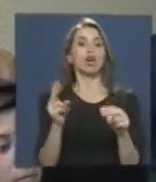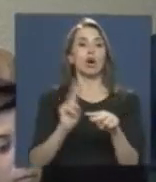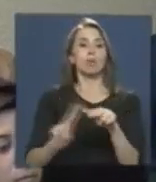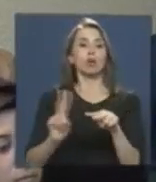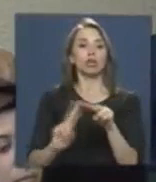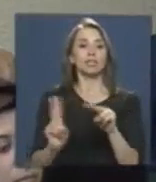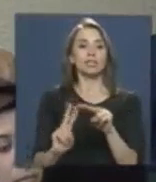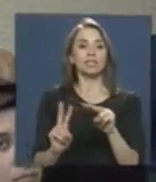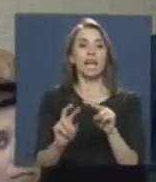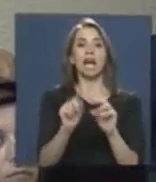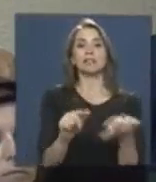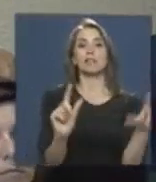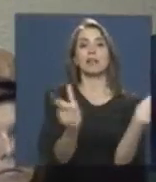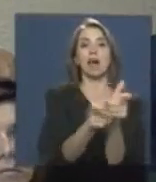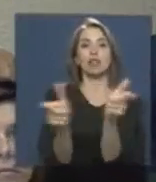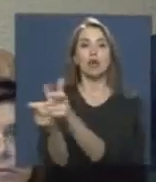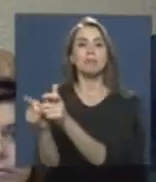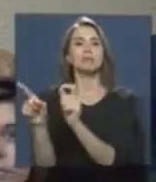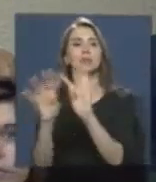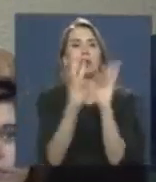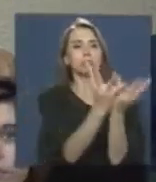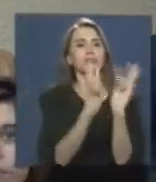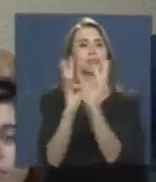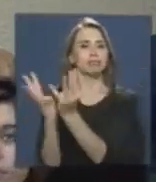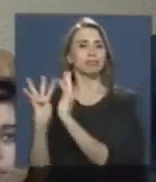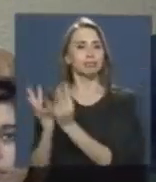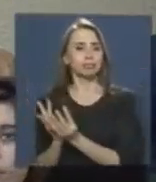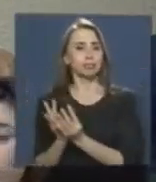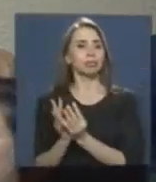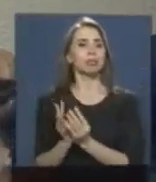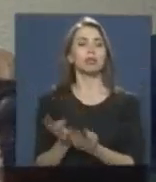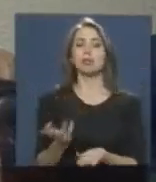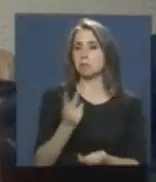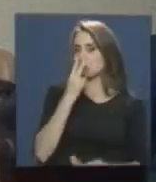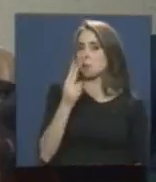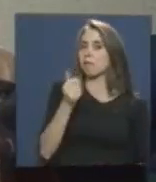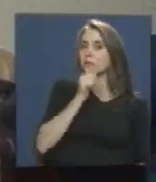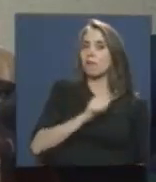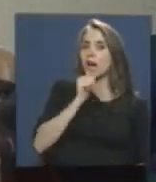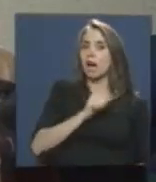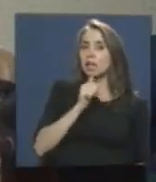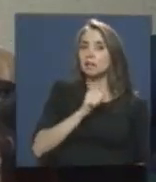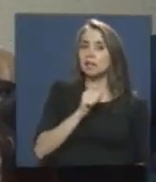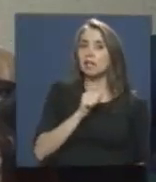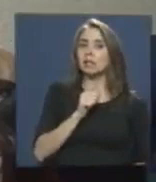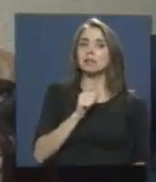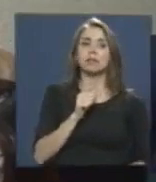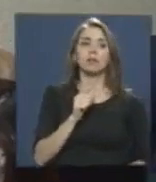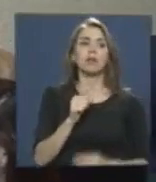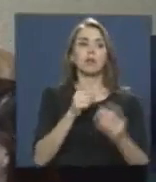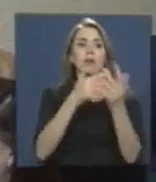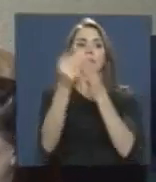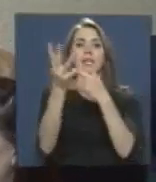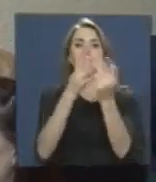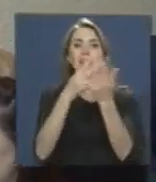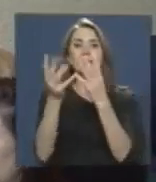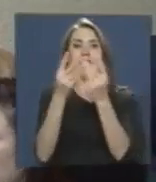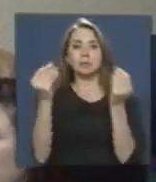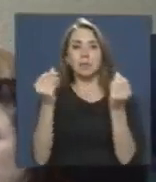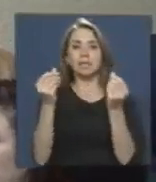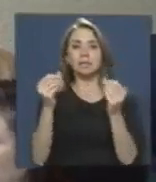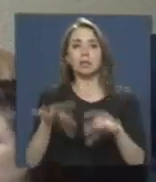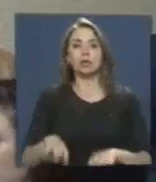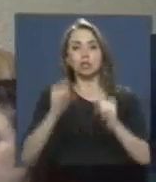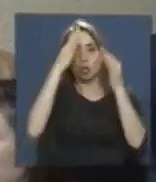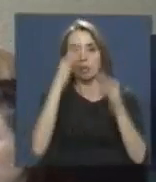de este tipo de instancias. Es por eso que echamos de menos, por ejemplo, primero como criterio, la transparencia en la toma de